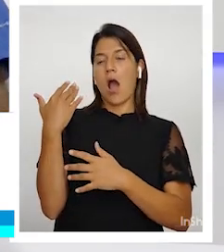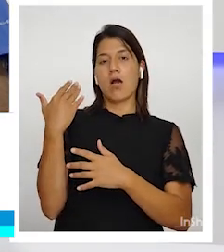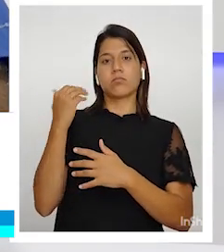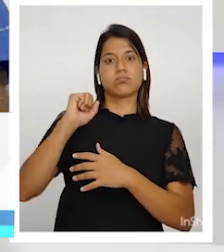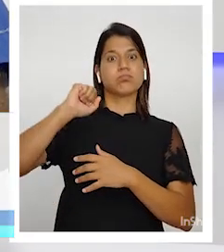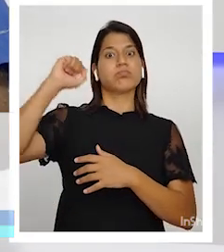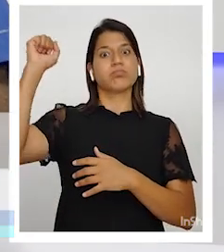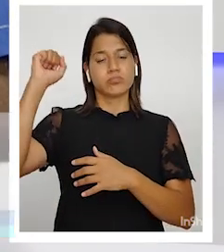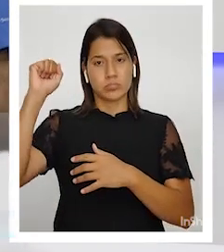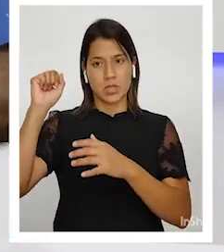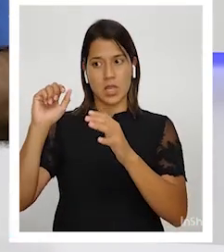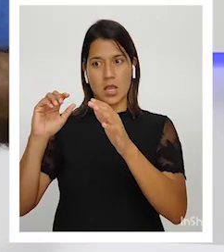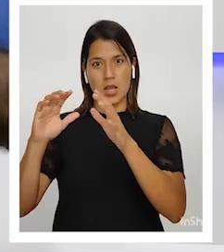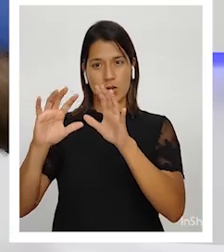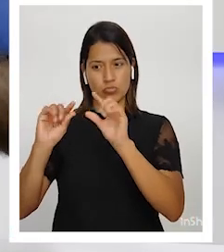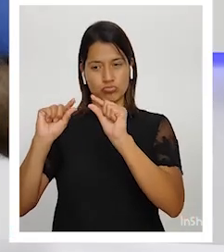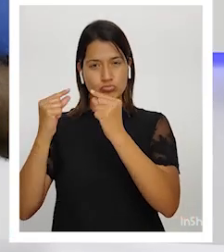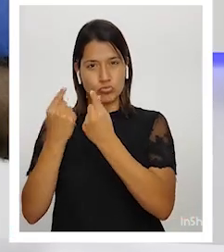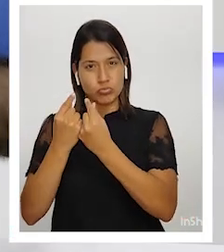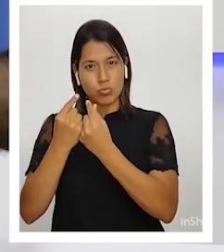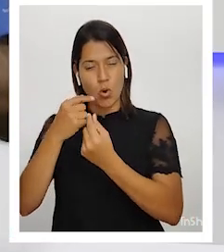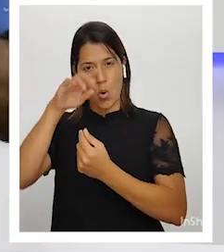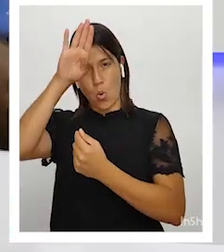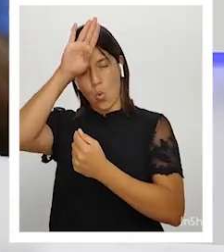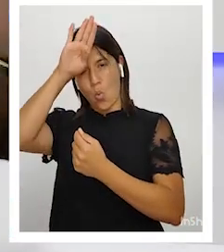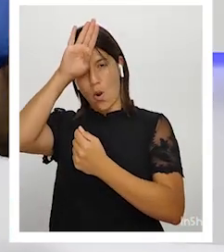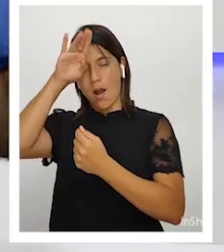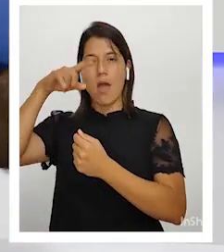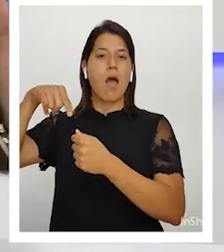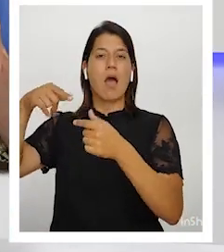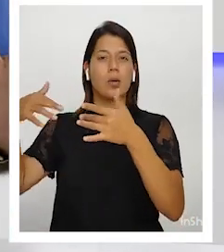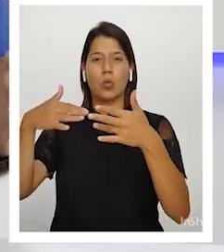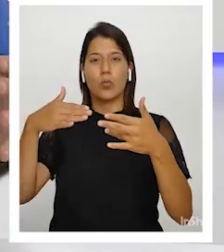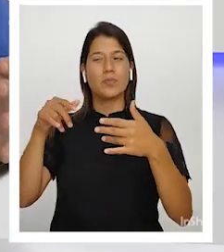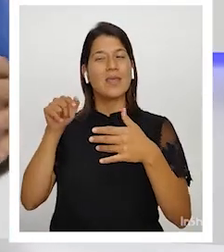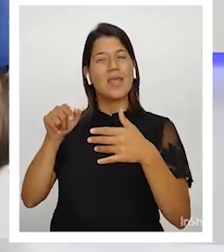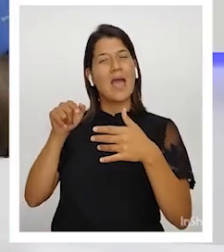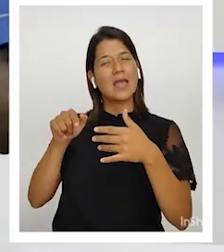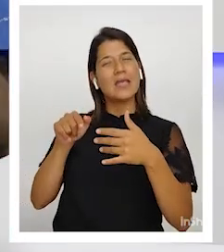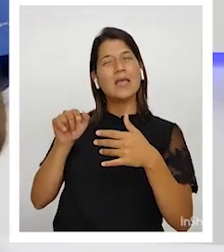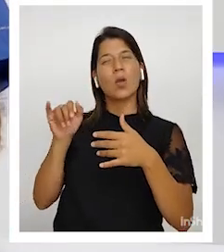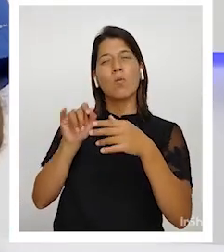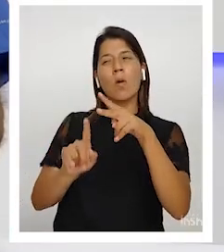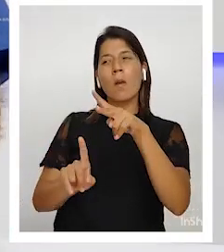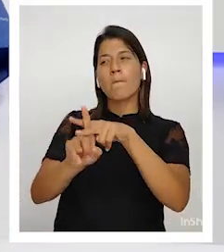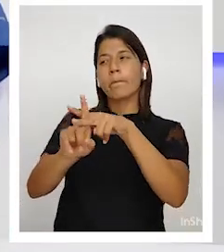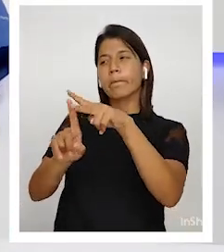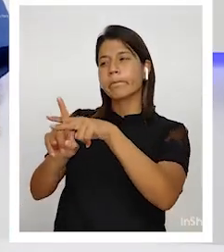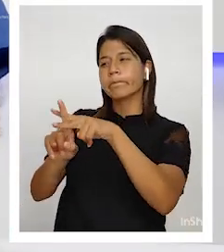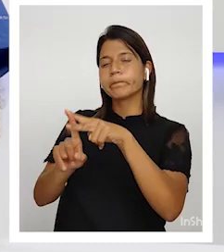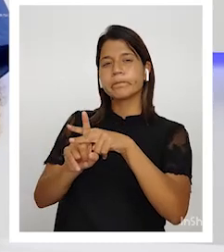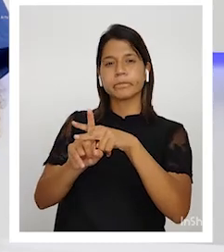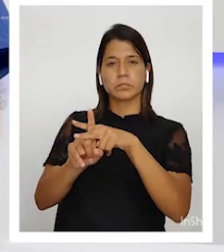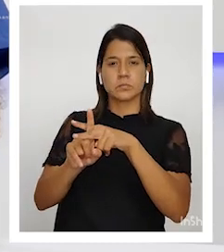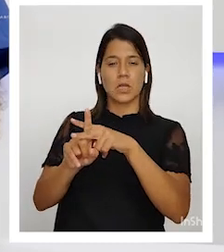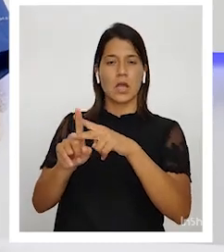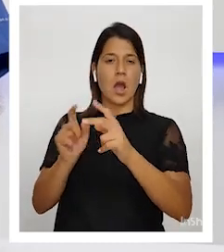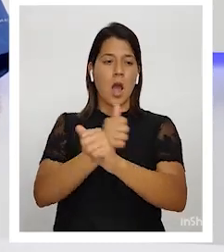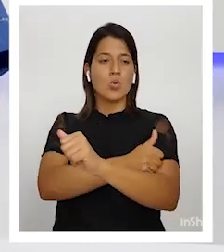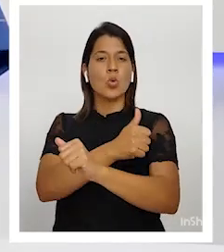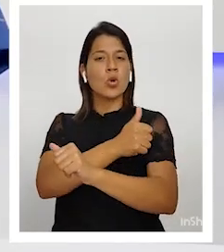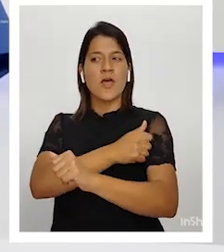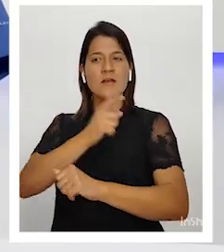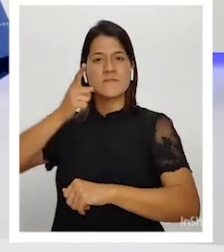Cubana y había un clima antidictadores. Y en Nicaragua estaba Anastasio Somoza.